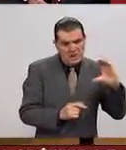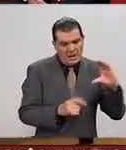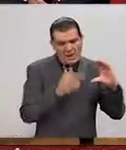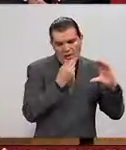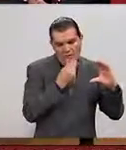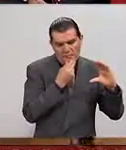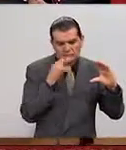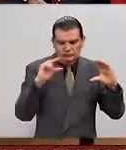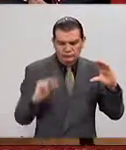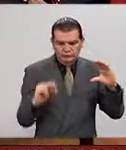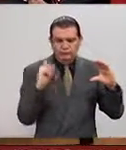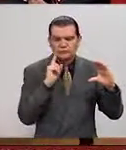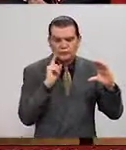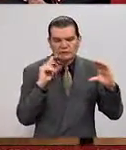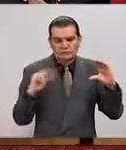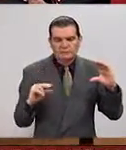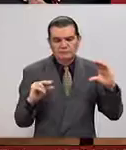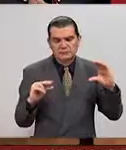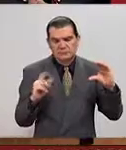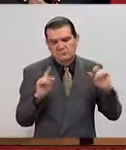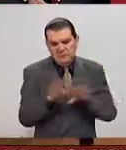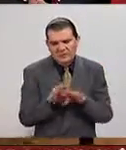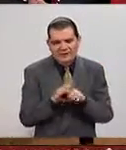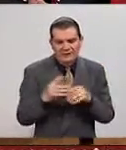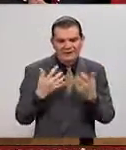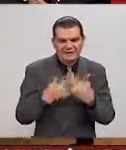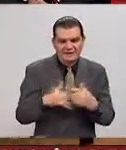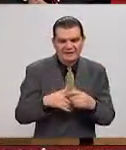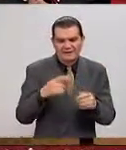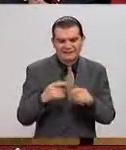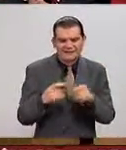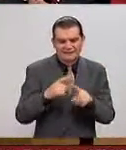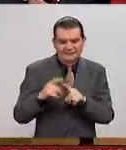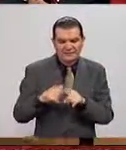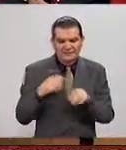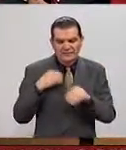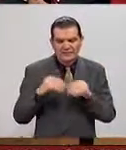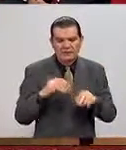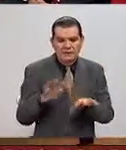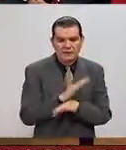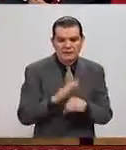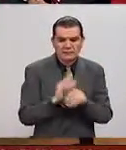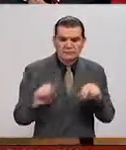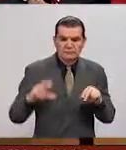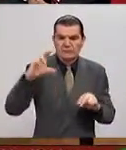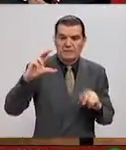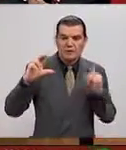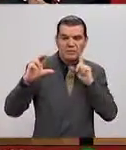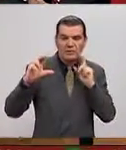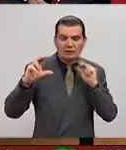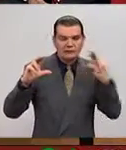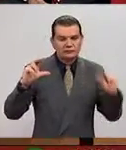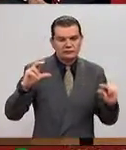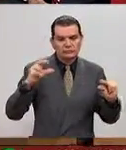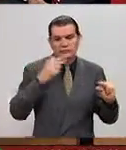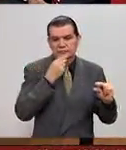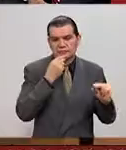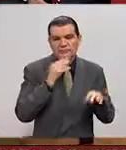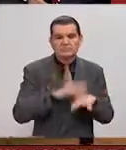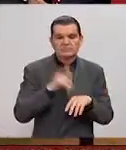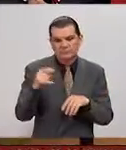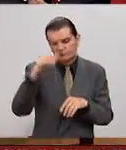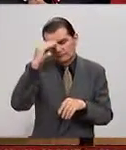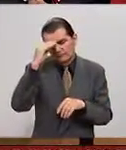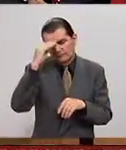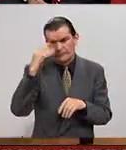de hombres y pocas mujeres se atrevían a ingresar. Y esto ha ido cambiando. Ahora son mucho más mujeres que hombres. Un poco porque se